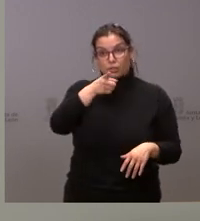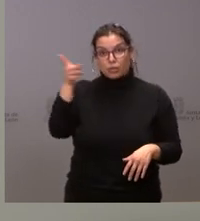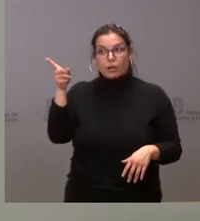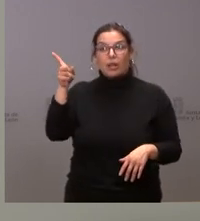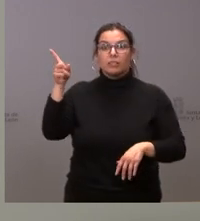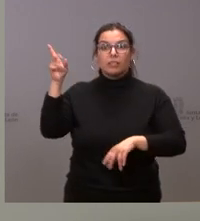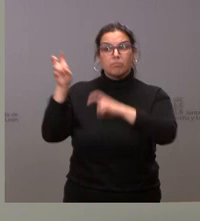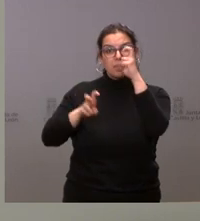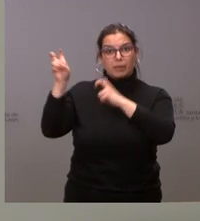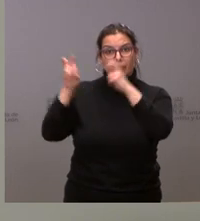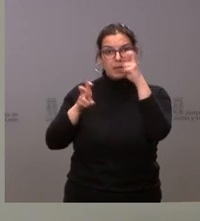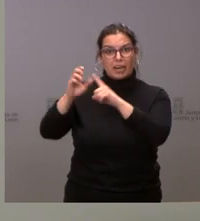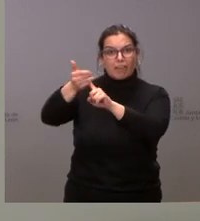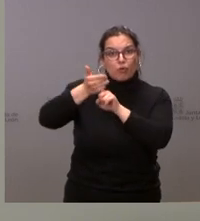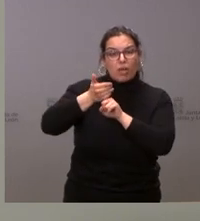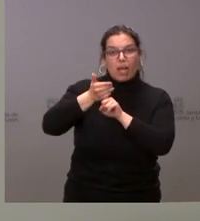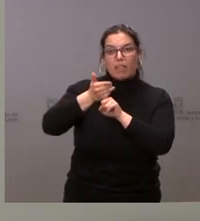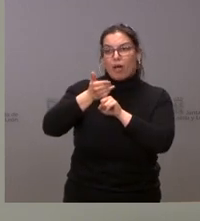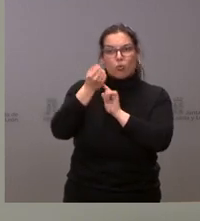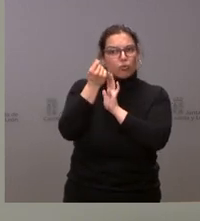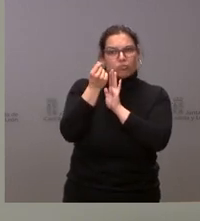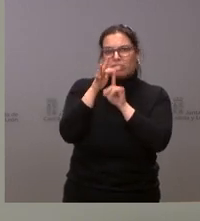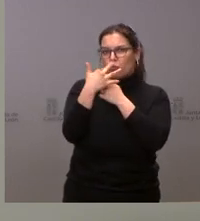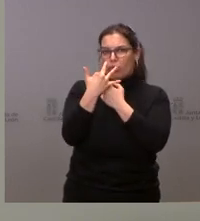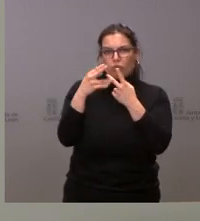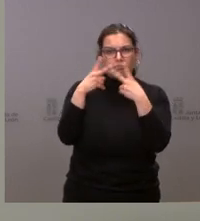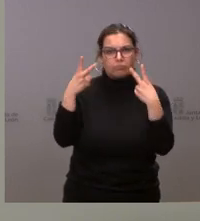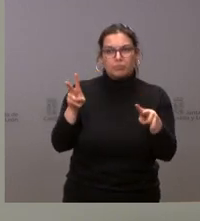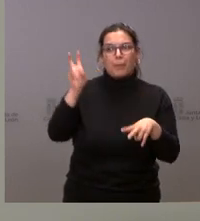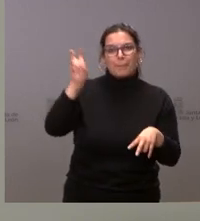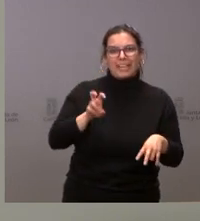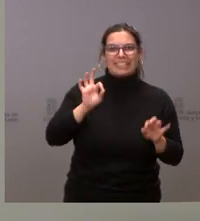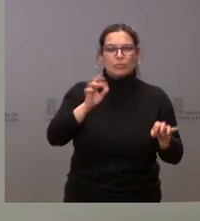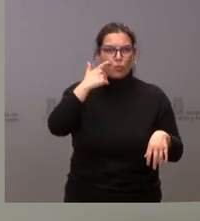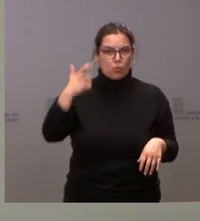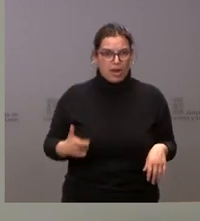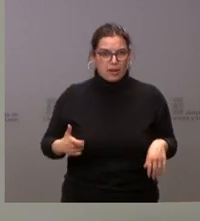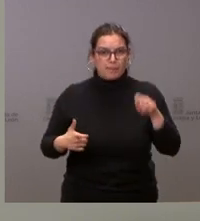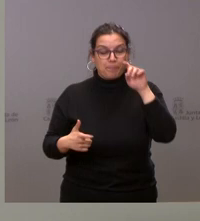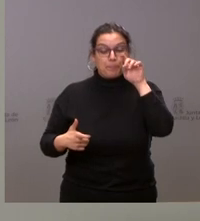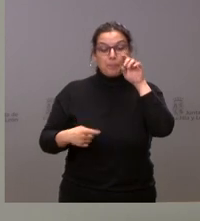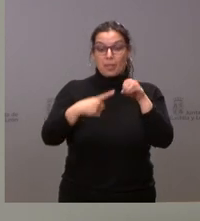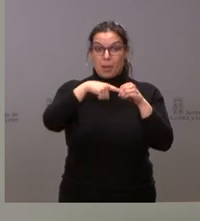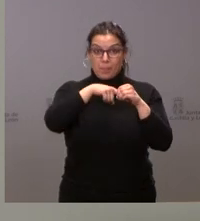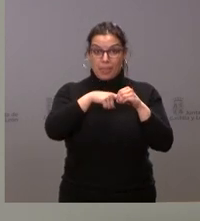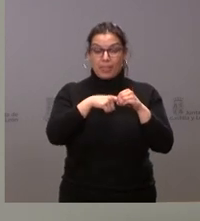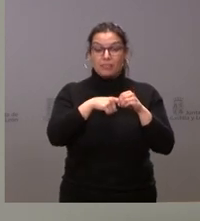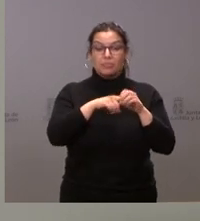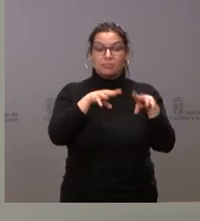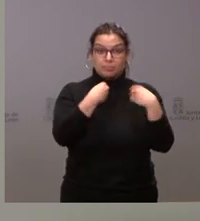pudieran venir refugiadas o en cualquier otra condición procedentes de Ucrania. De estas plazas, un total de 2